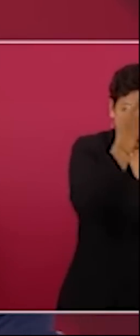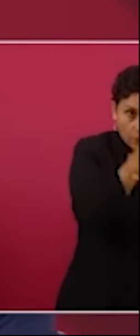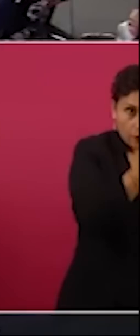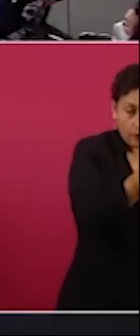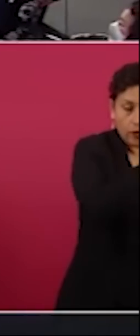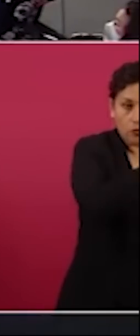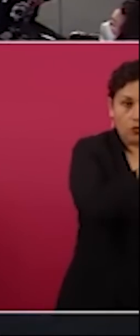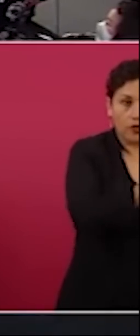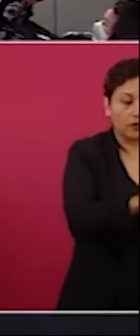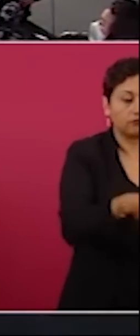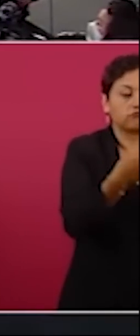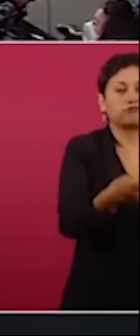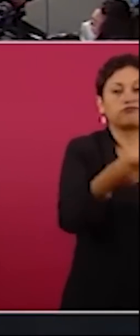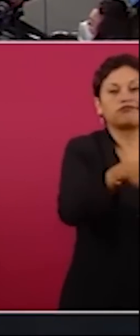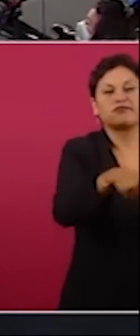salinas